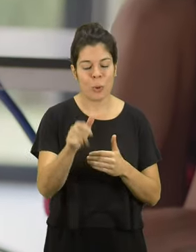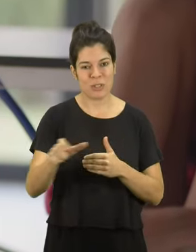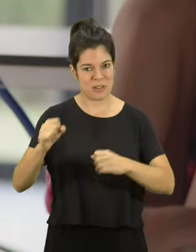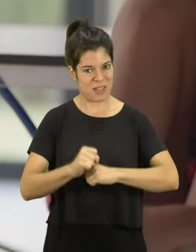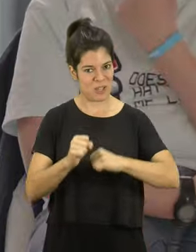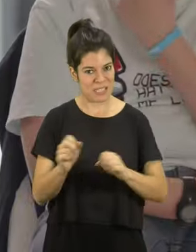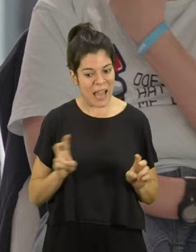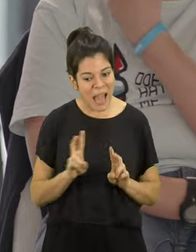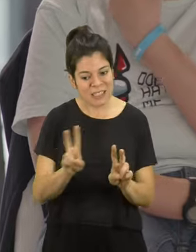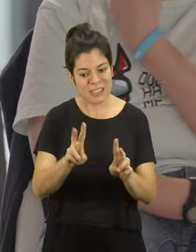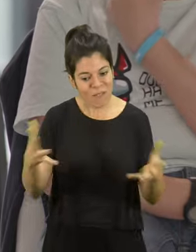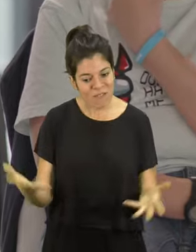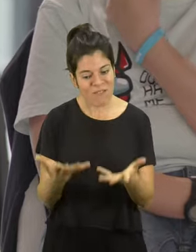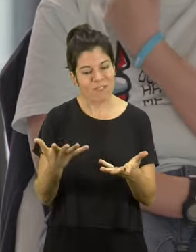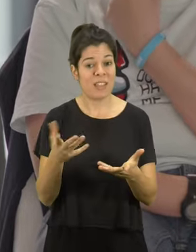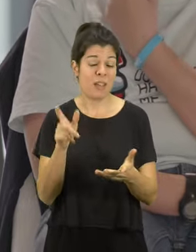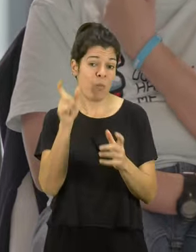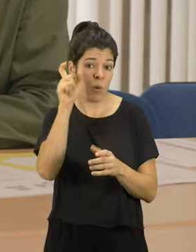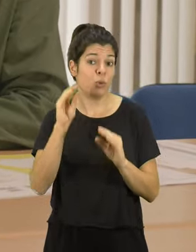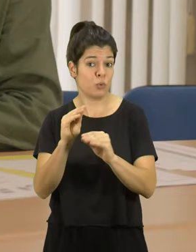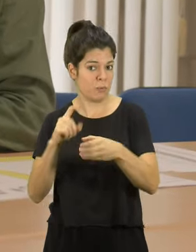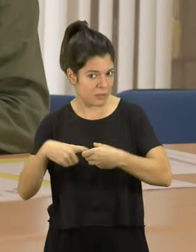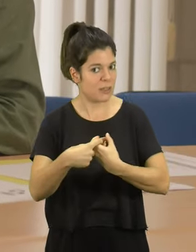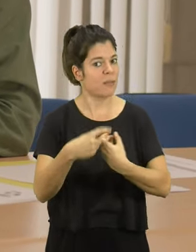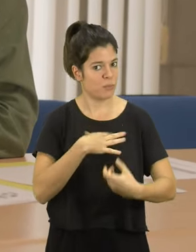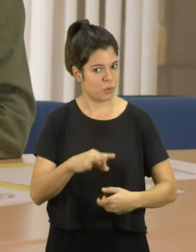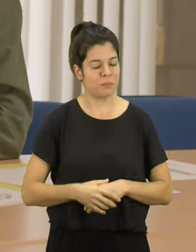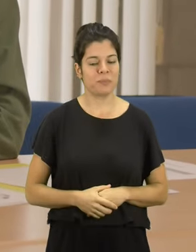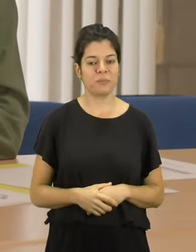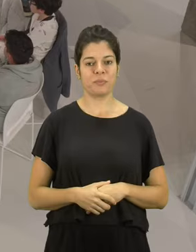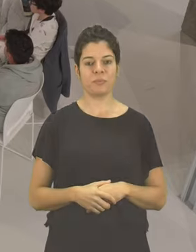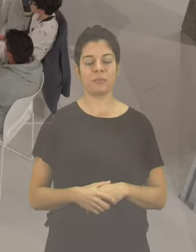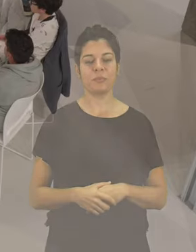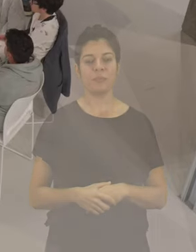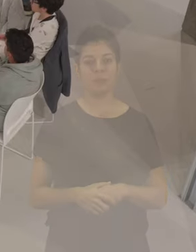aurroiek etorkizunin heldu aktiboak izatea eta beraien herritan parteak. Te amo.